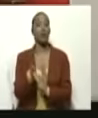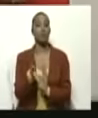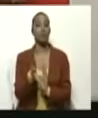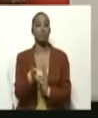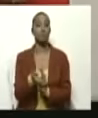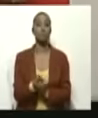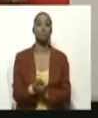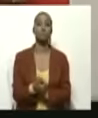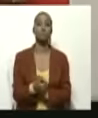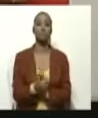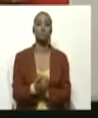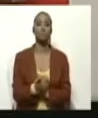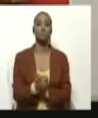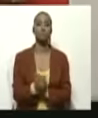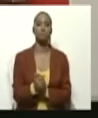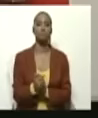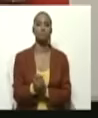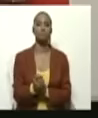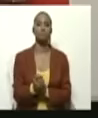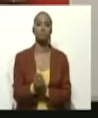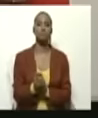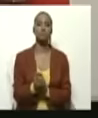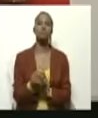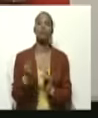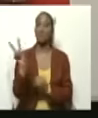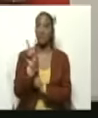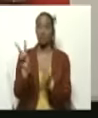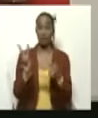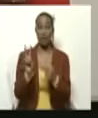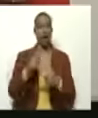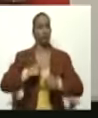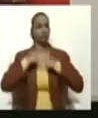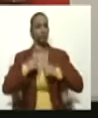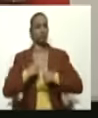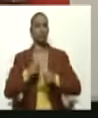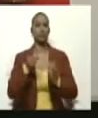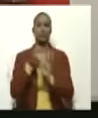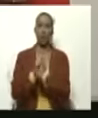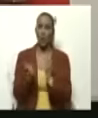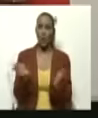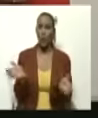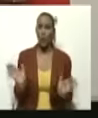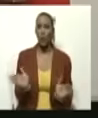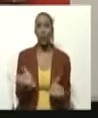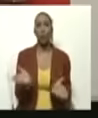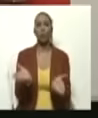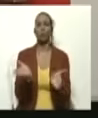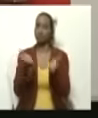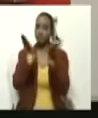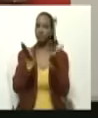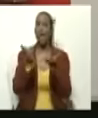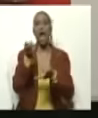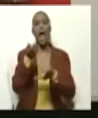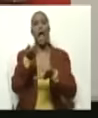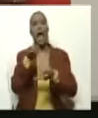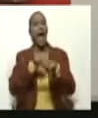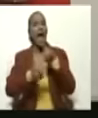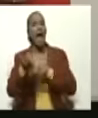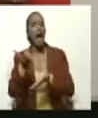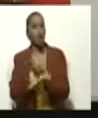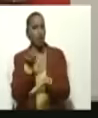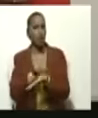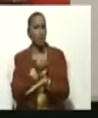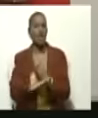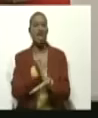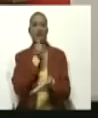una verdadera potencia que nos lleve a la recuperación completa de nuestra economía, que ha sido tan dañada